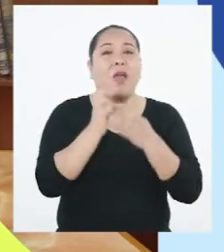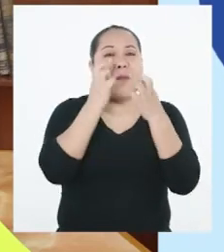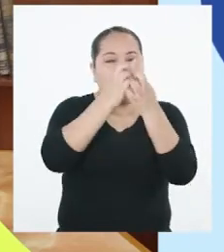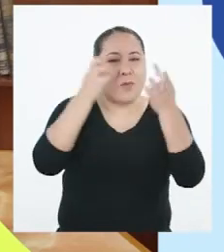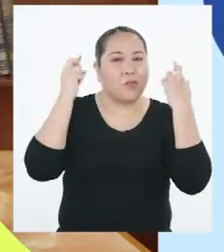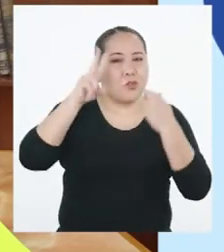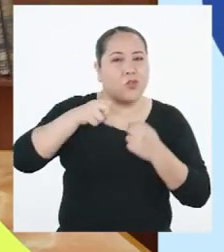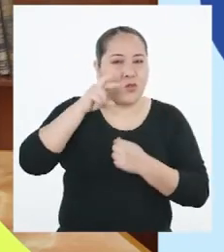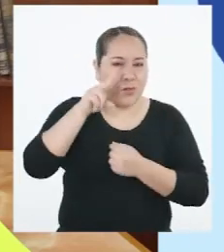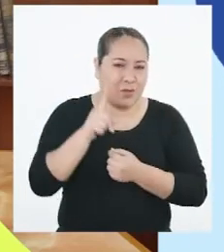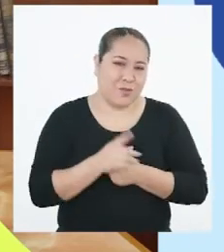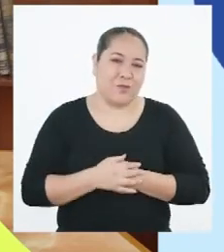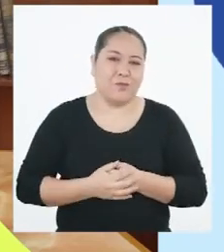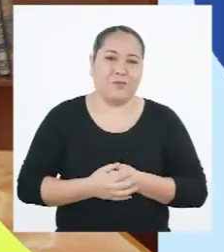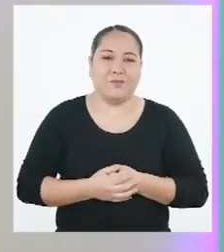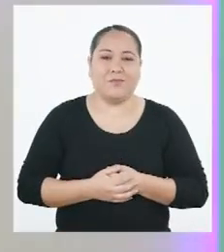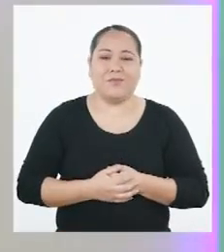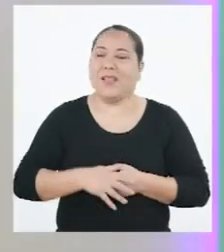2021.